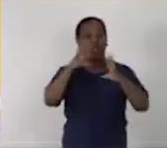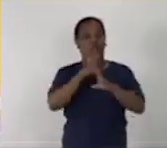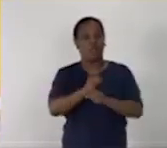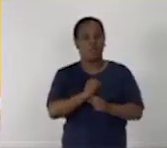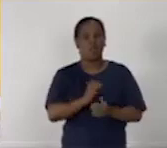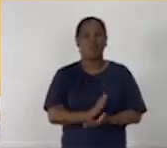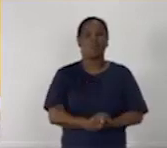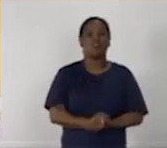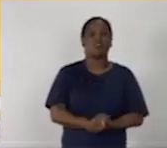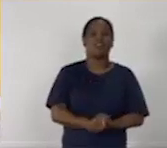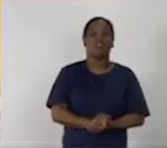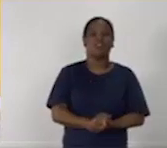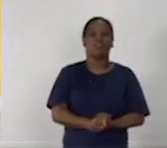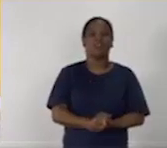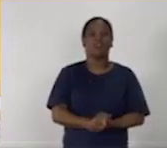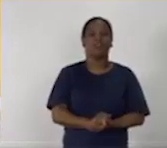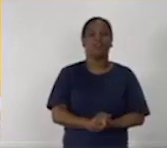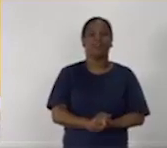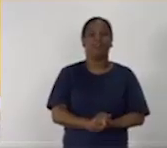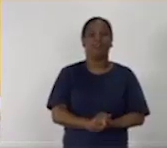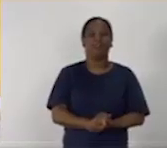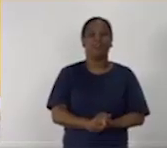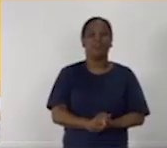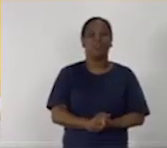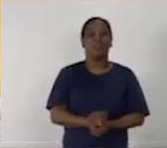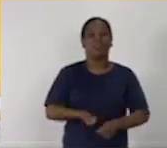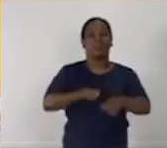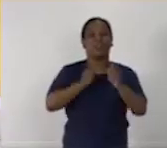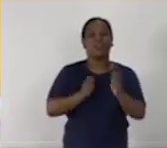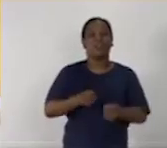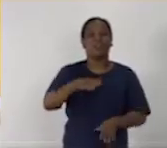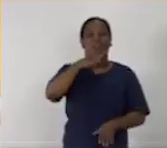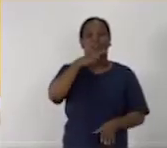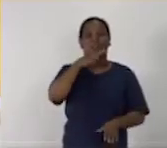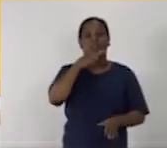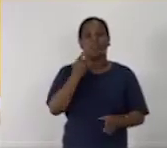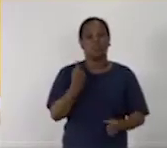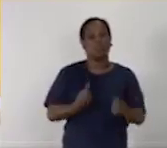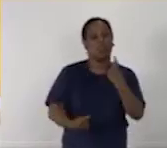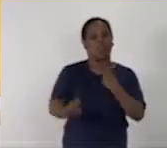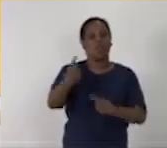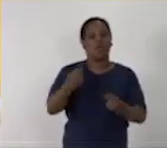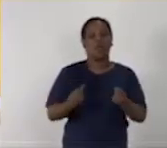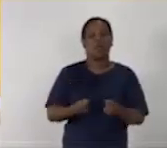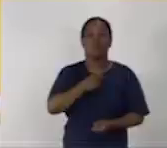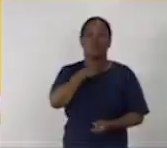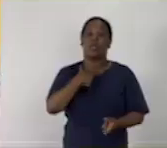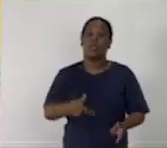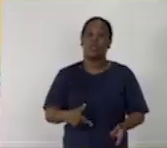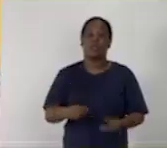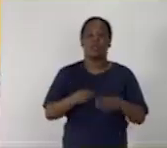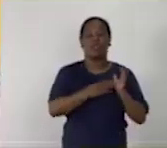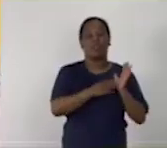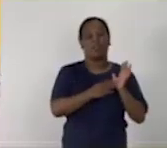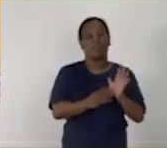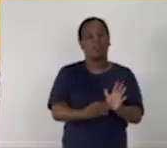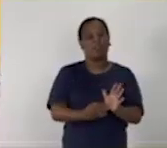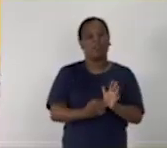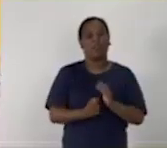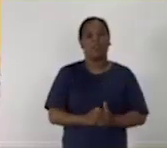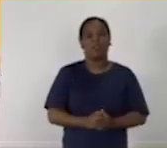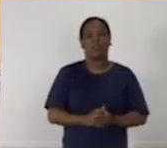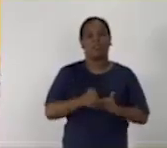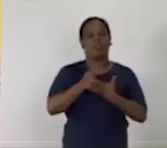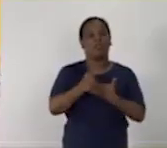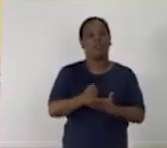Apagocito, La noche de Exilia Sardaña. Y El cochero azul. Estos son solo algunos ejemplos que